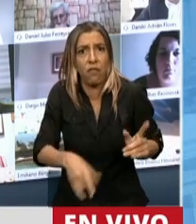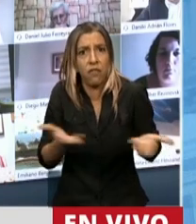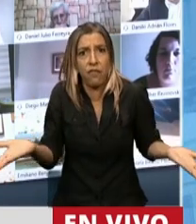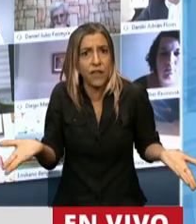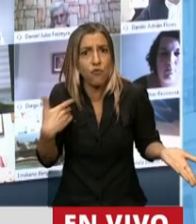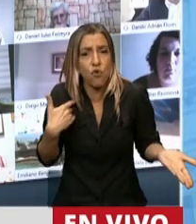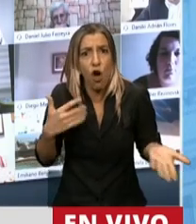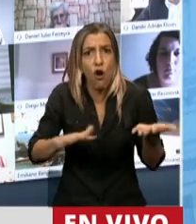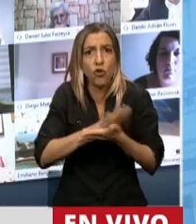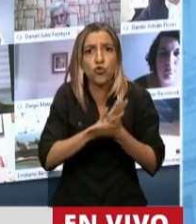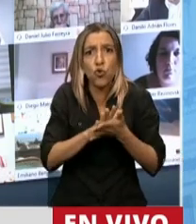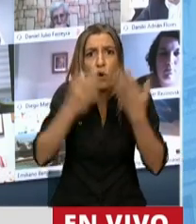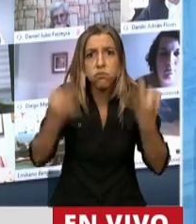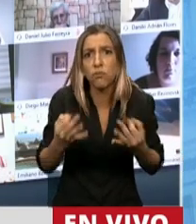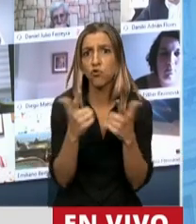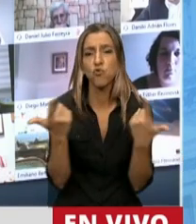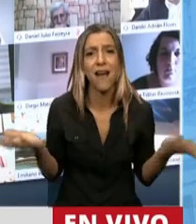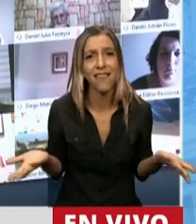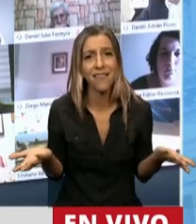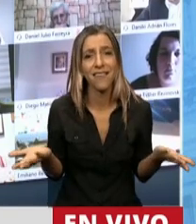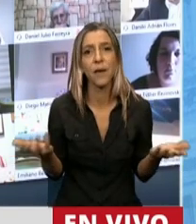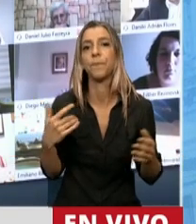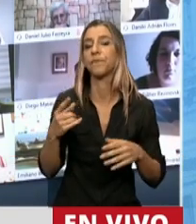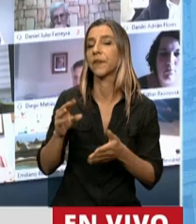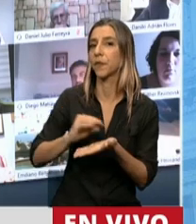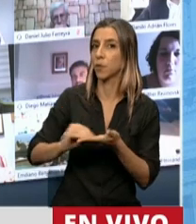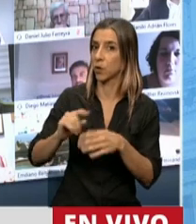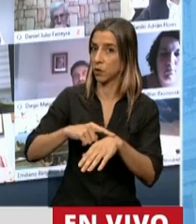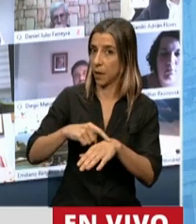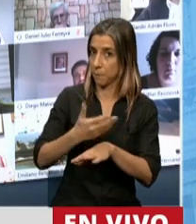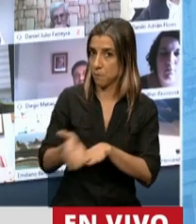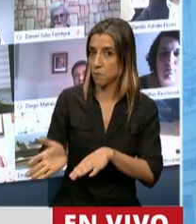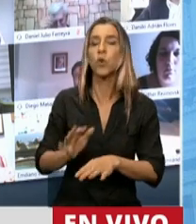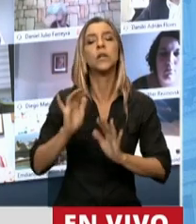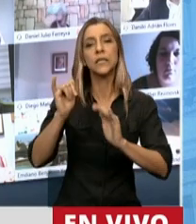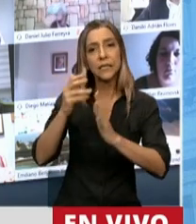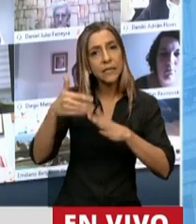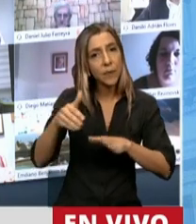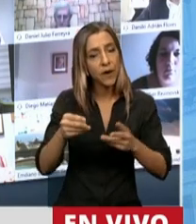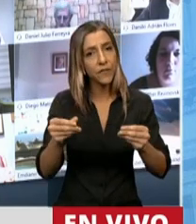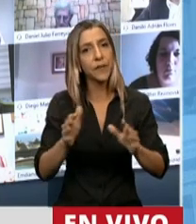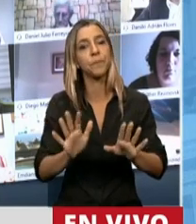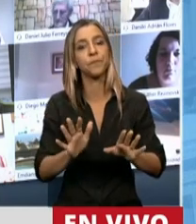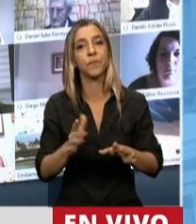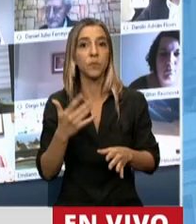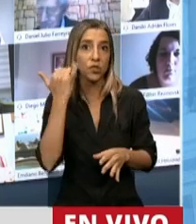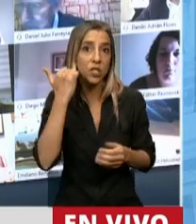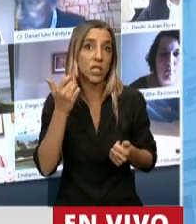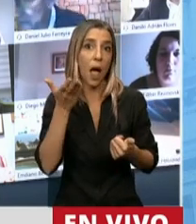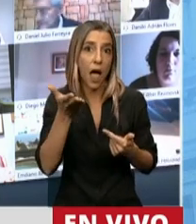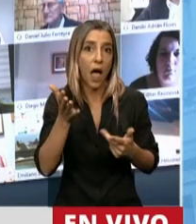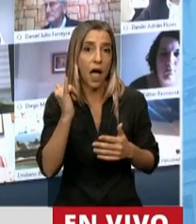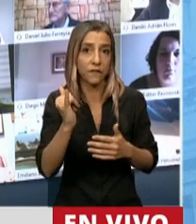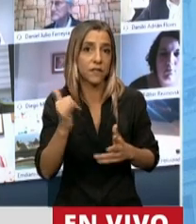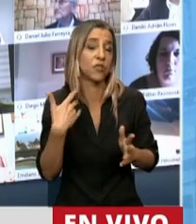ningún resultado sanitario. minuto cuarenta pasado. Un segundito, ya termino. Es la tercera vez que me pido un segundo. No